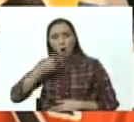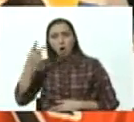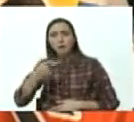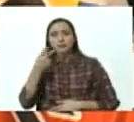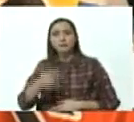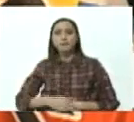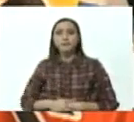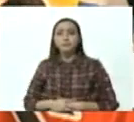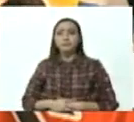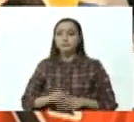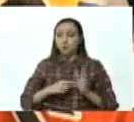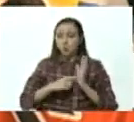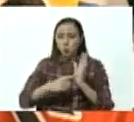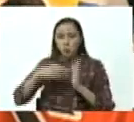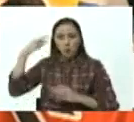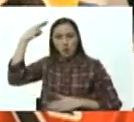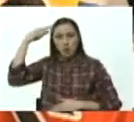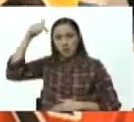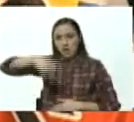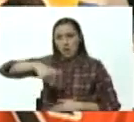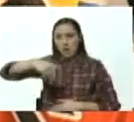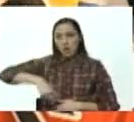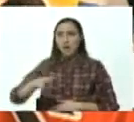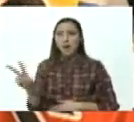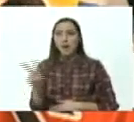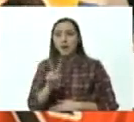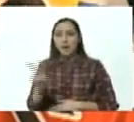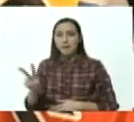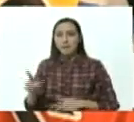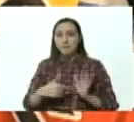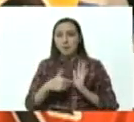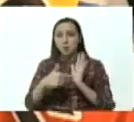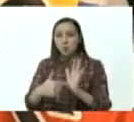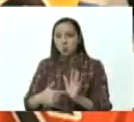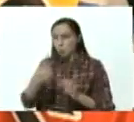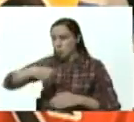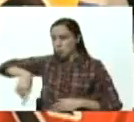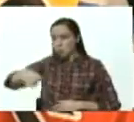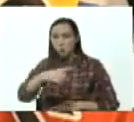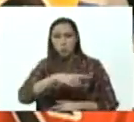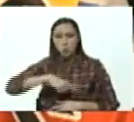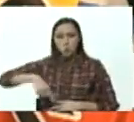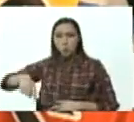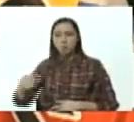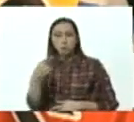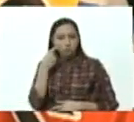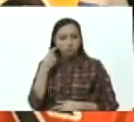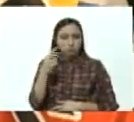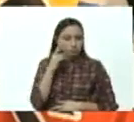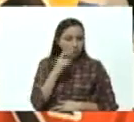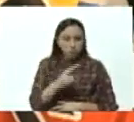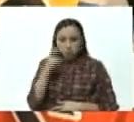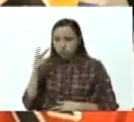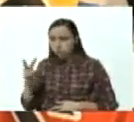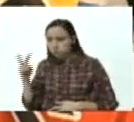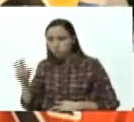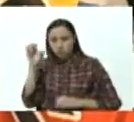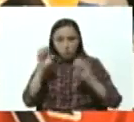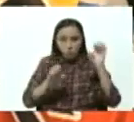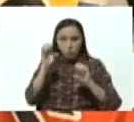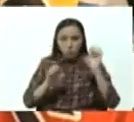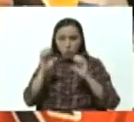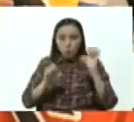de lo que es la realidad de Venezuela y eso está allí para que ustedes lo vean y lo evalúen